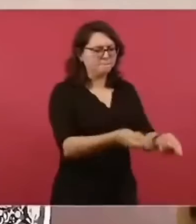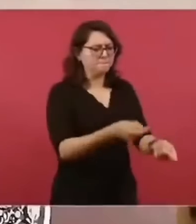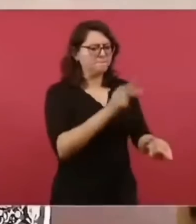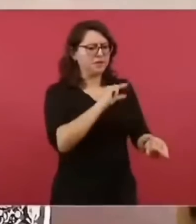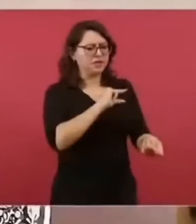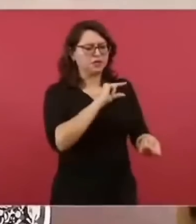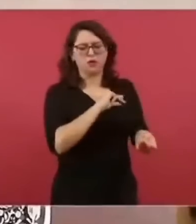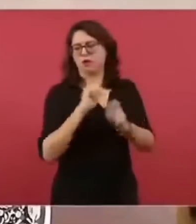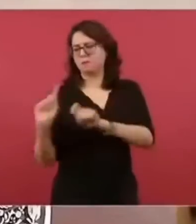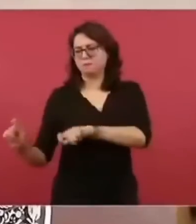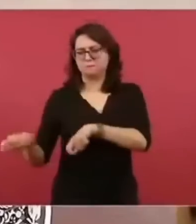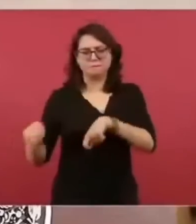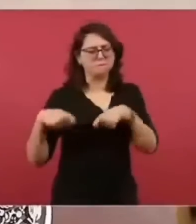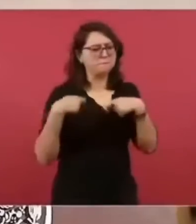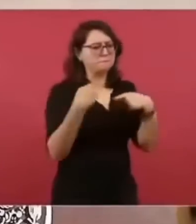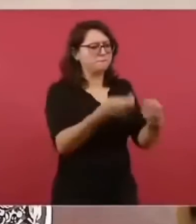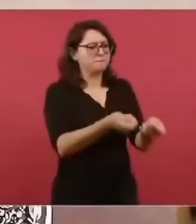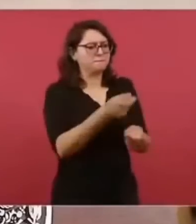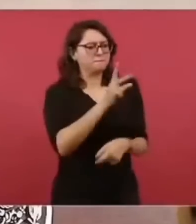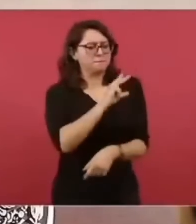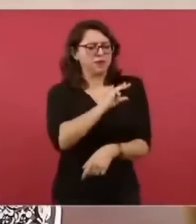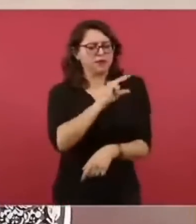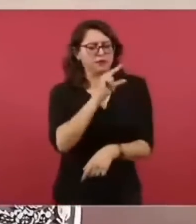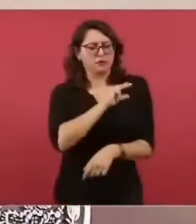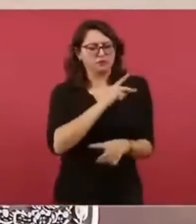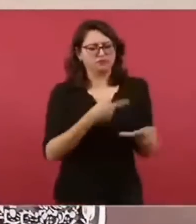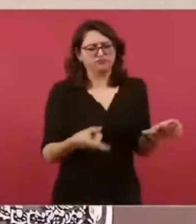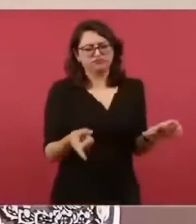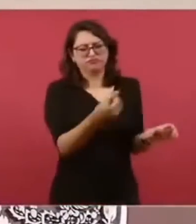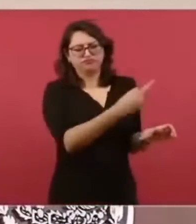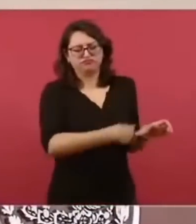sentía la dueña de México.